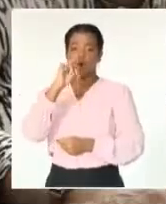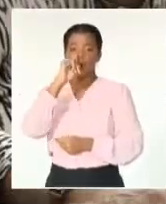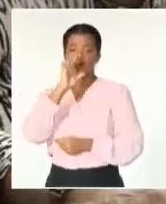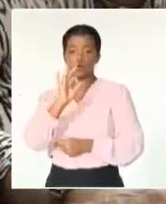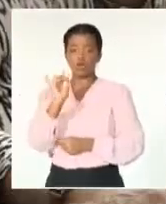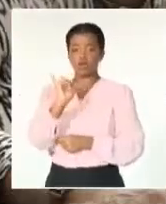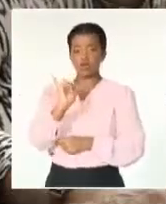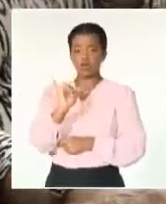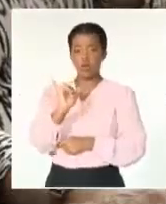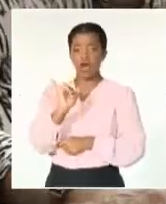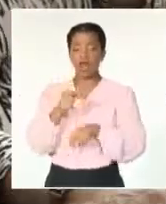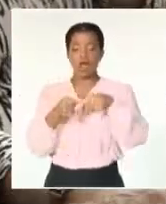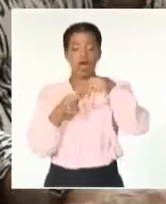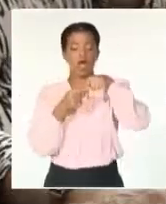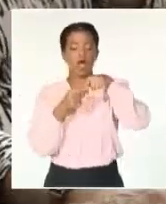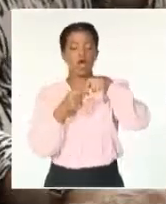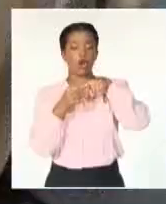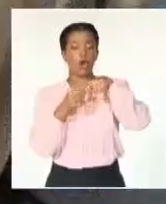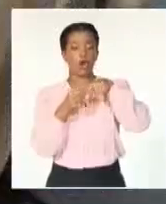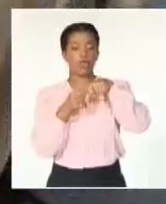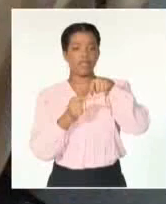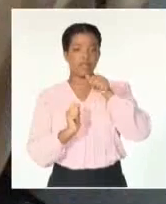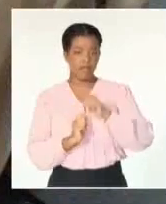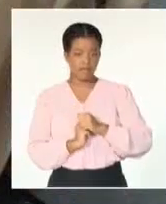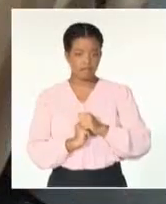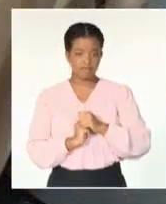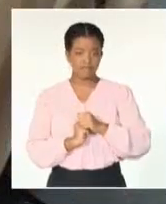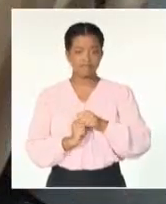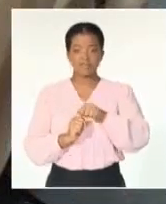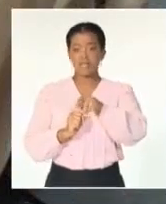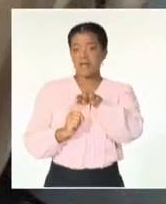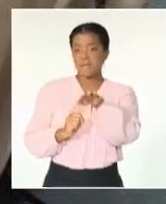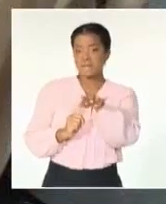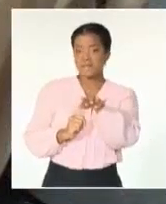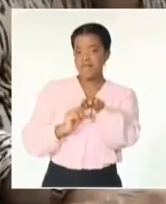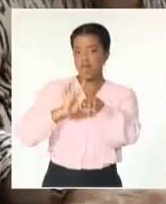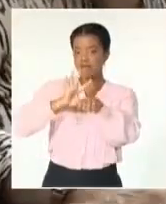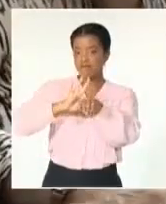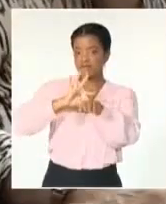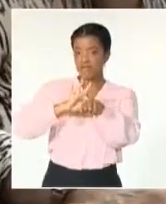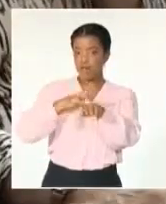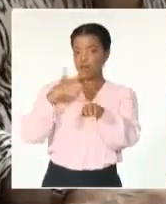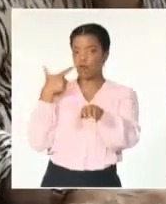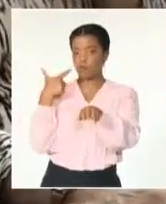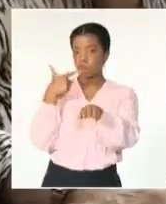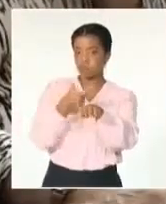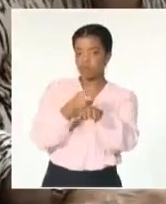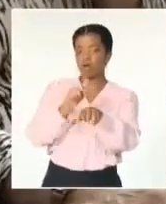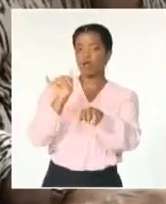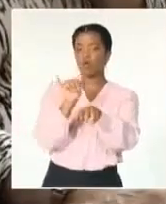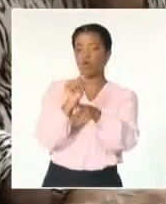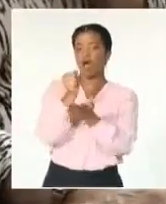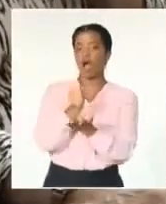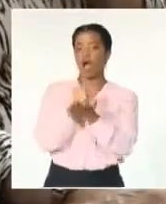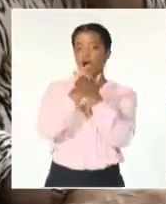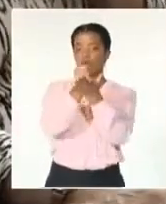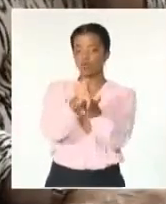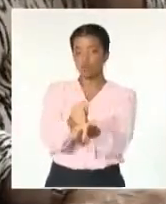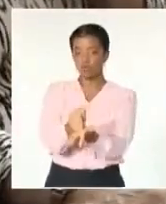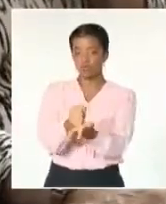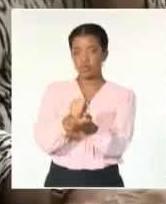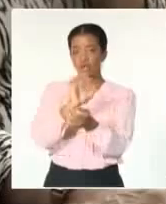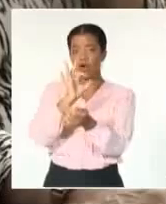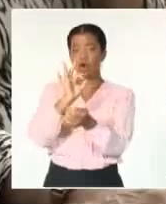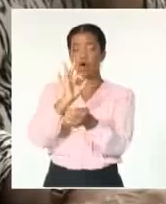radiación, facitis plantar, la úlcera del pie diabético. Hay también evidencia para las sustancias ozonizadas, incluyendo los aceites